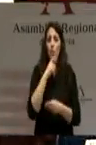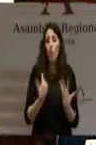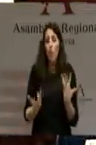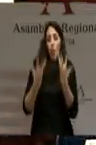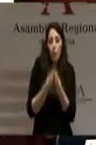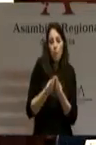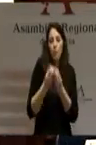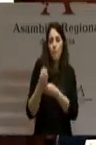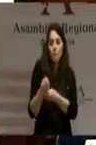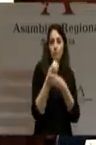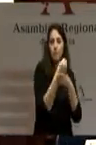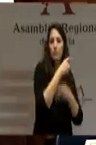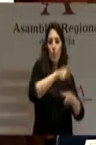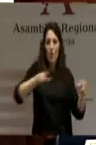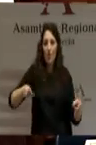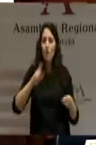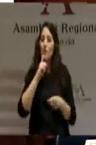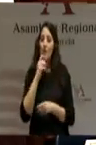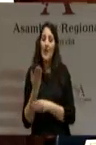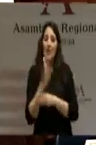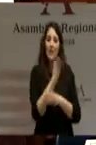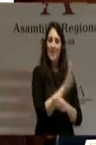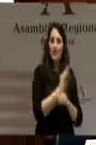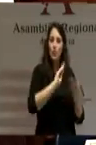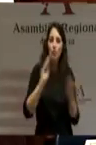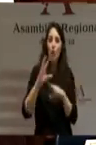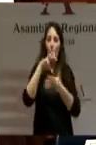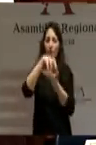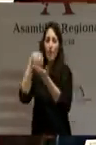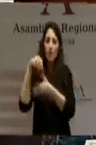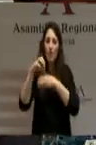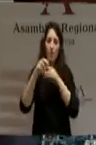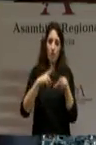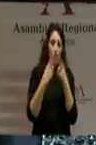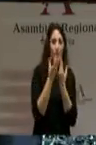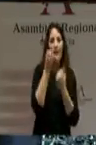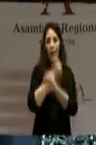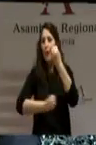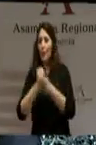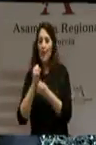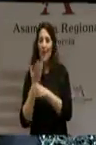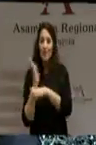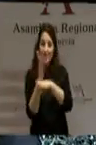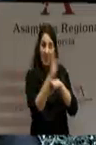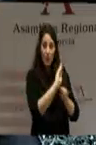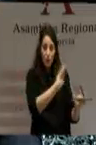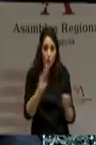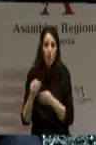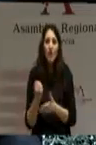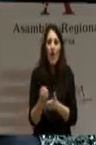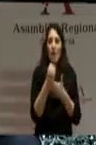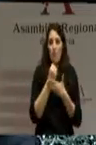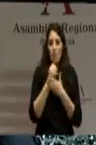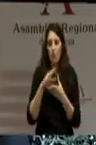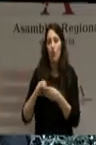a través de los representantes de sus organizaciones sociales y económicas, y gracias al diálogo y al consenso.